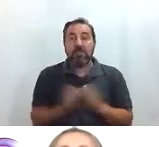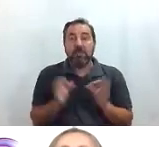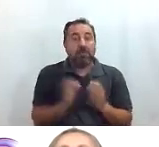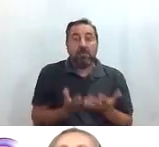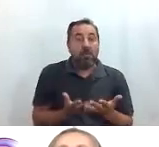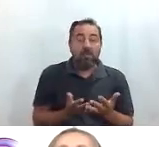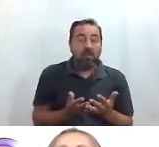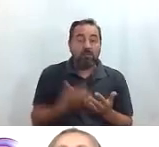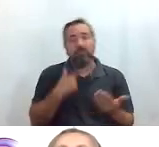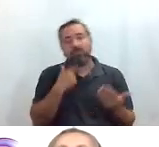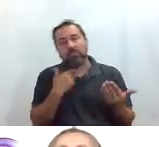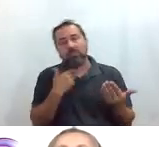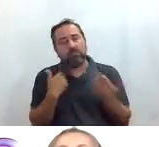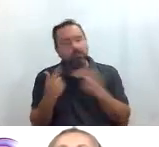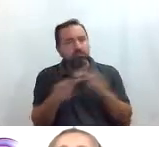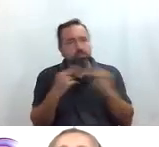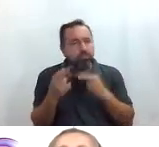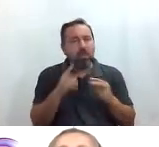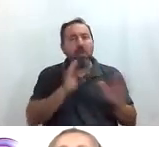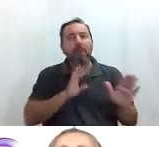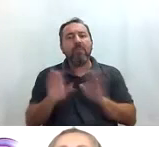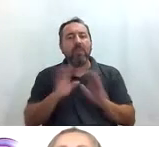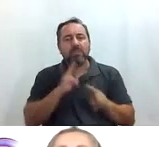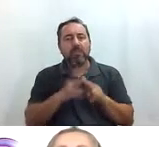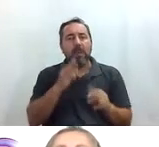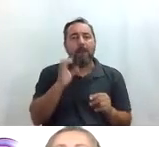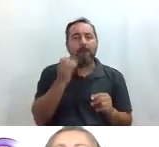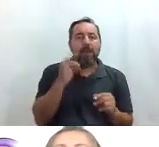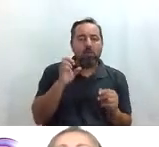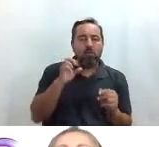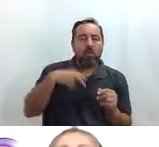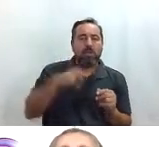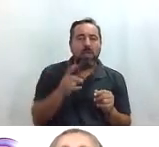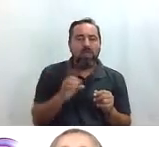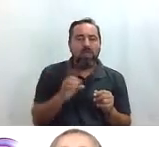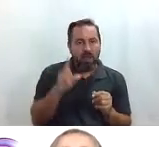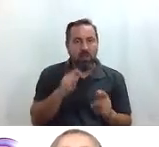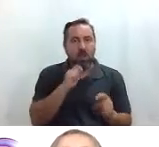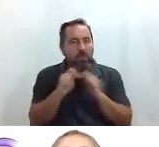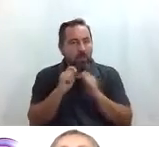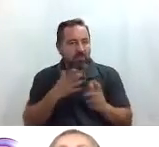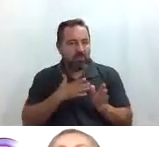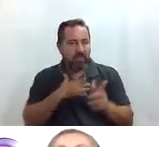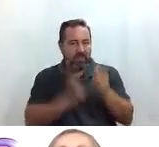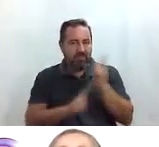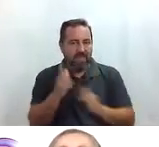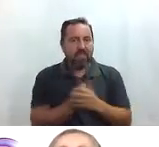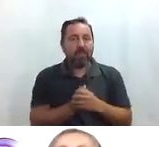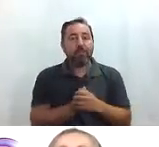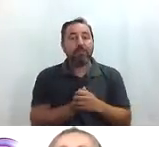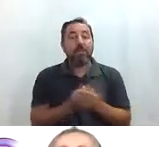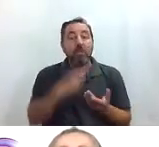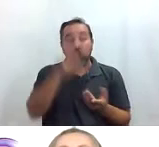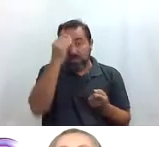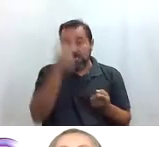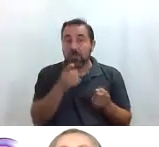estuvimos ahí hablando nos moderó Paco Nadal un gran periodista de viajes y yo creo que bueno que